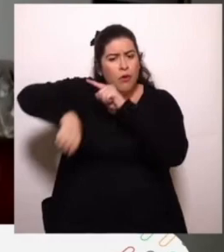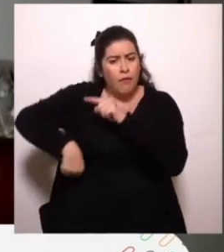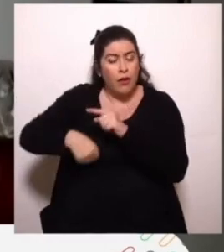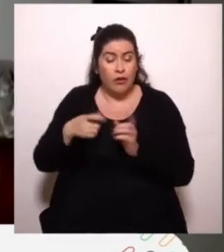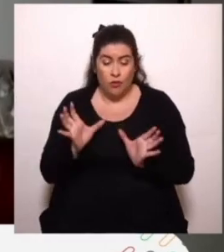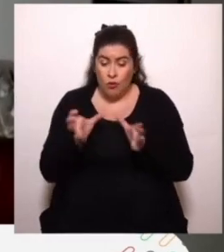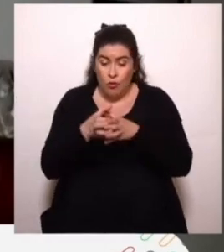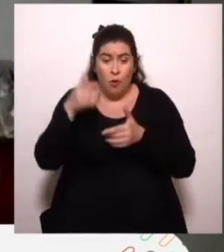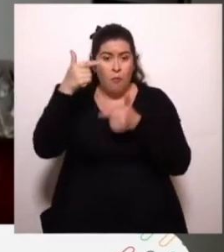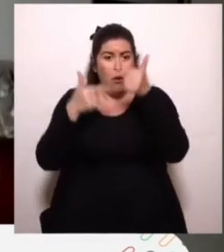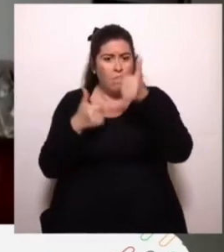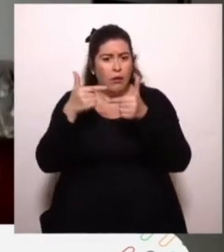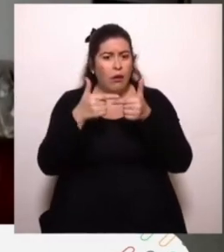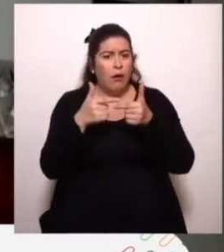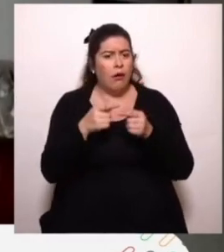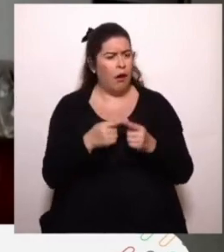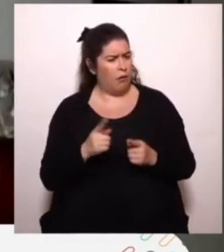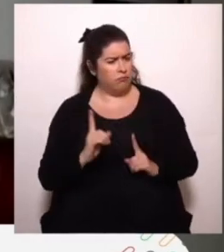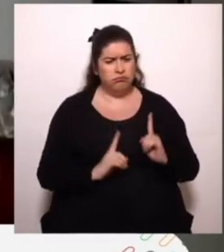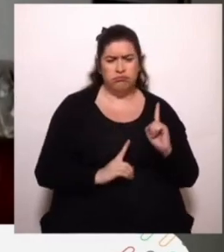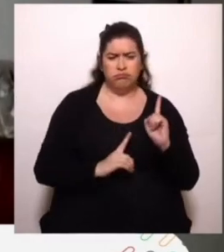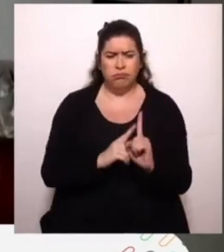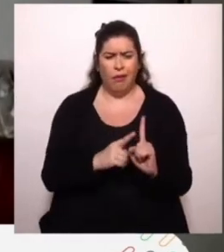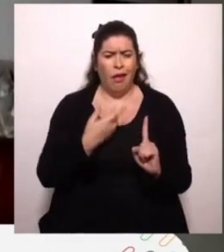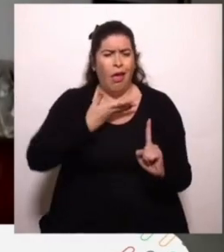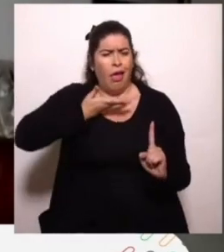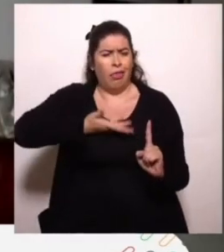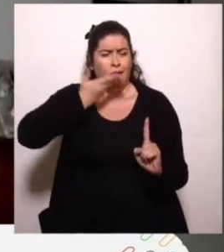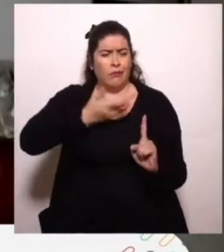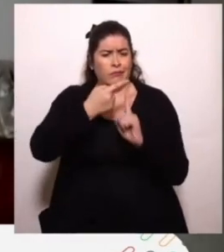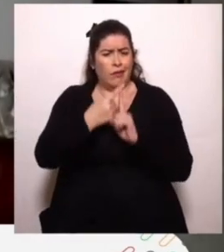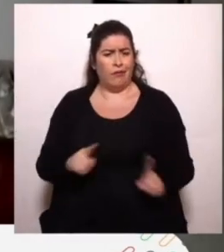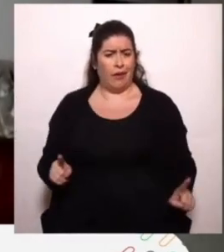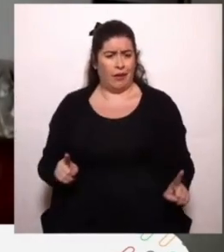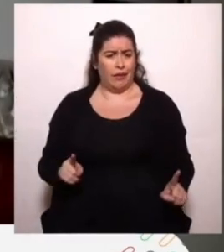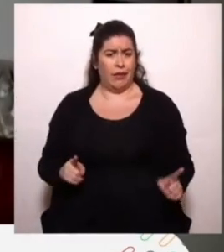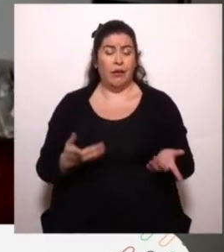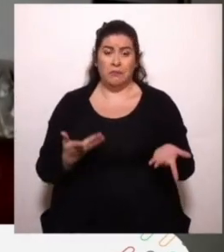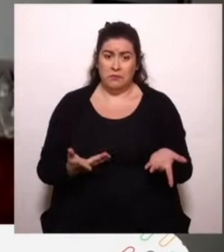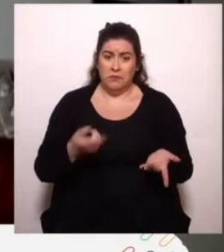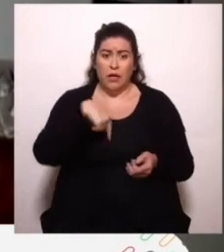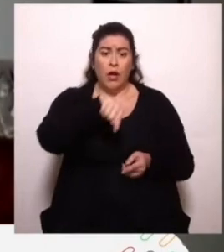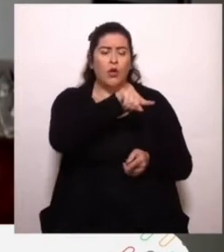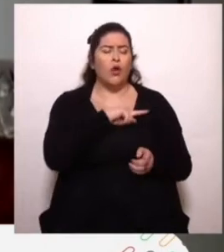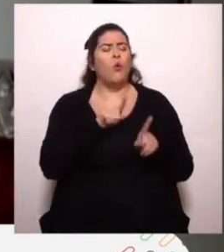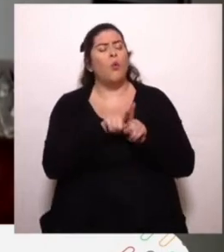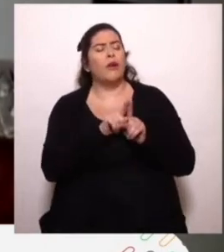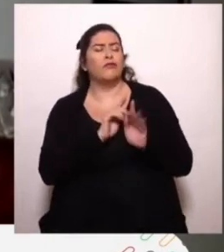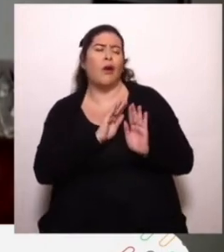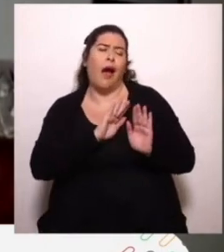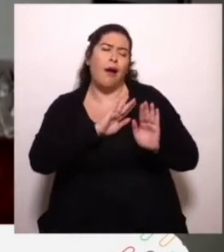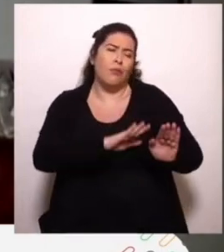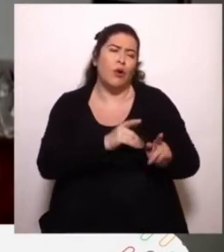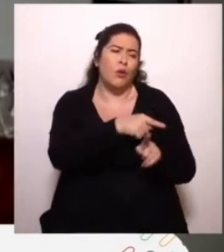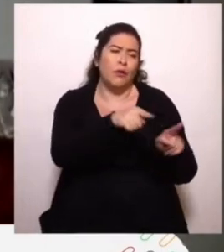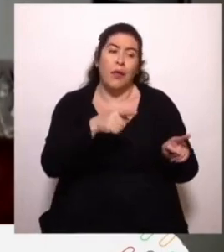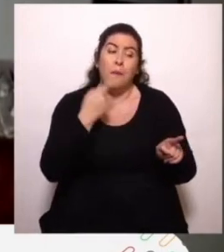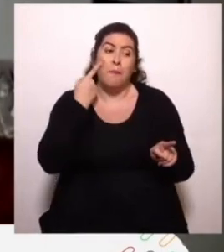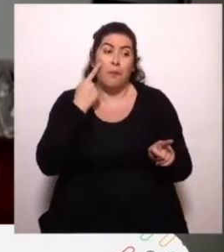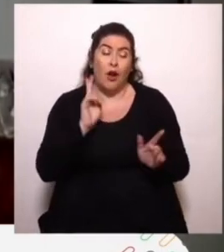vienen con un discurso completamente distinto a tratar de hacerles creer que están con ustedes. Y en realidad no lo están.